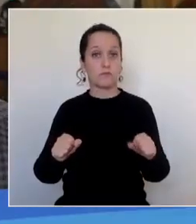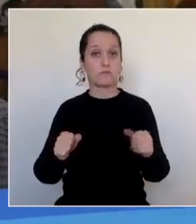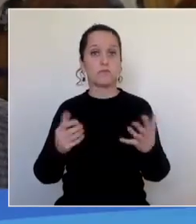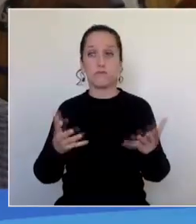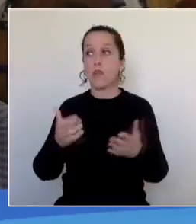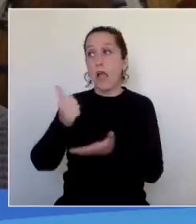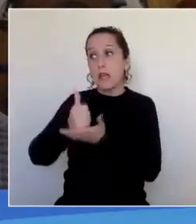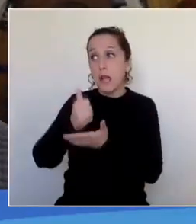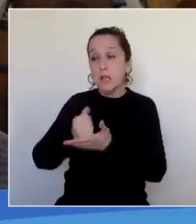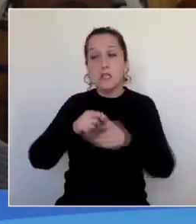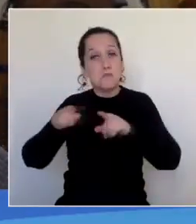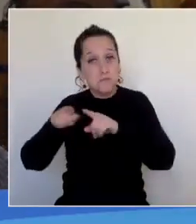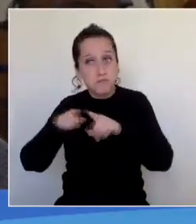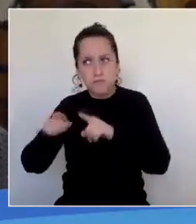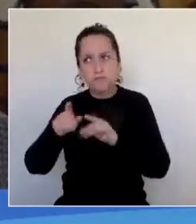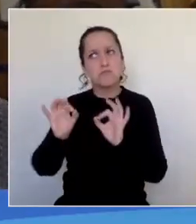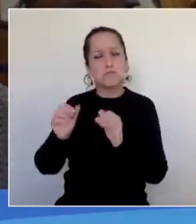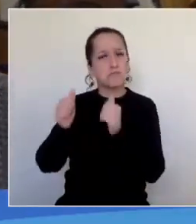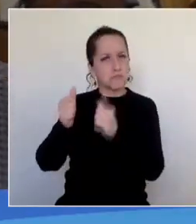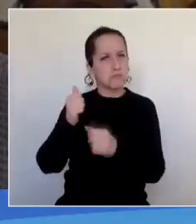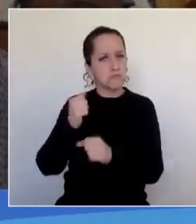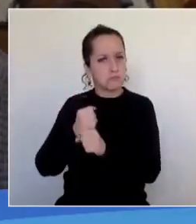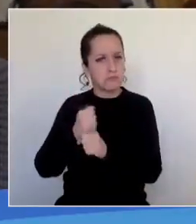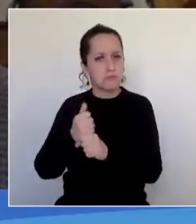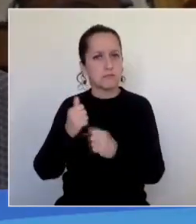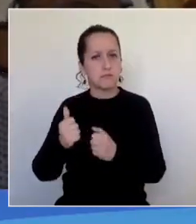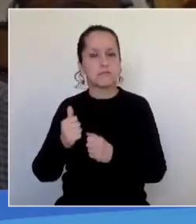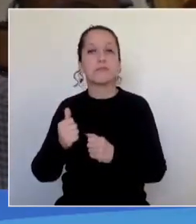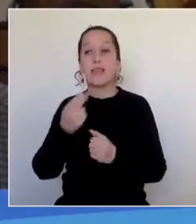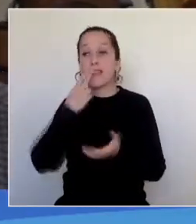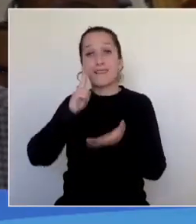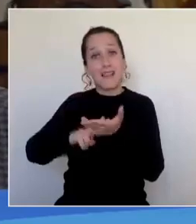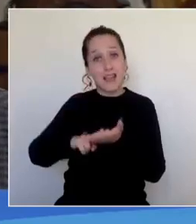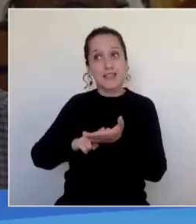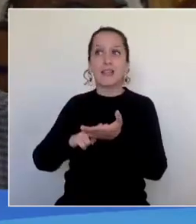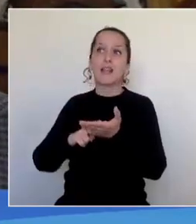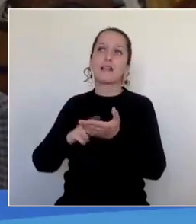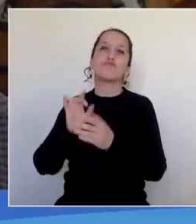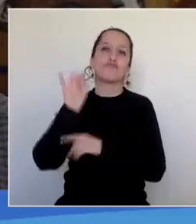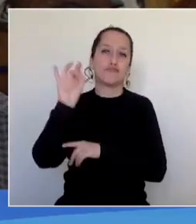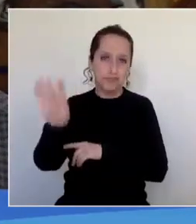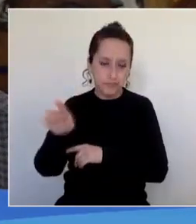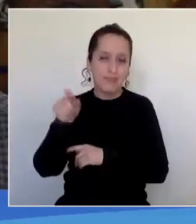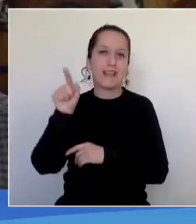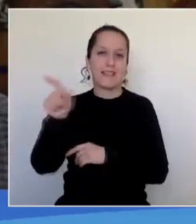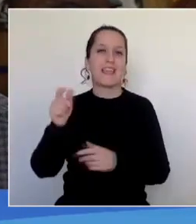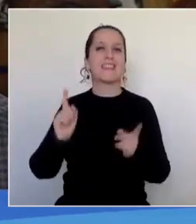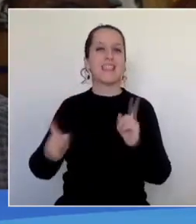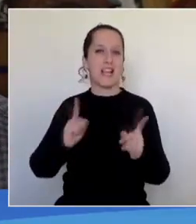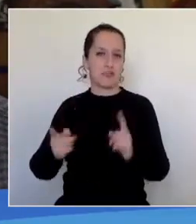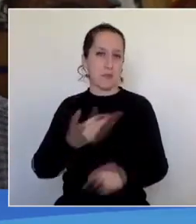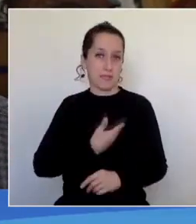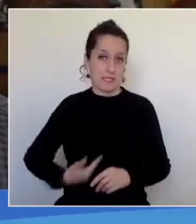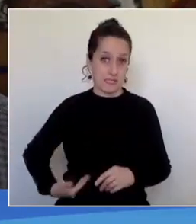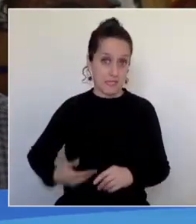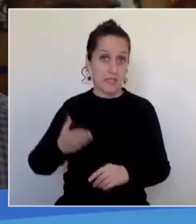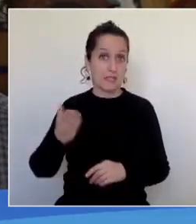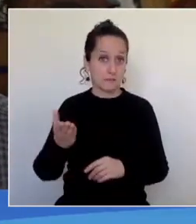está realizando el alcalde, en el aspecto de poder mandar esta carta a la delegación, y de alguna forma